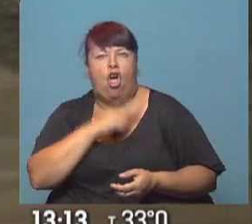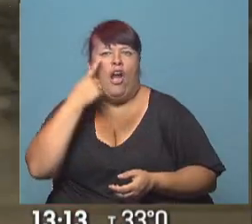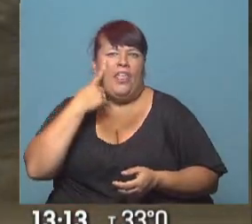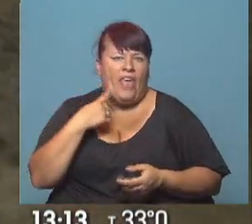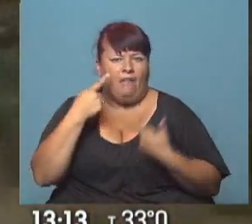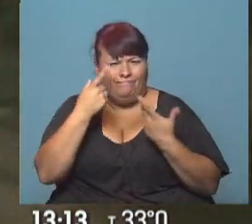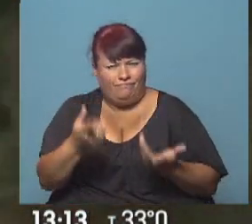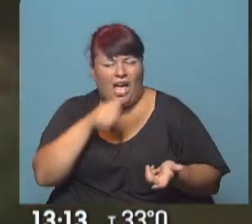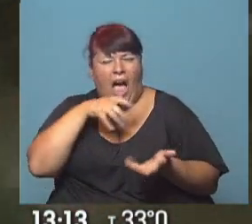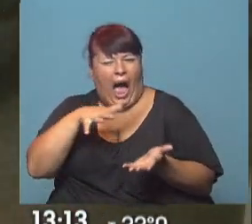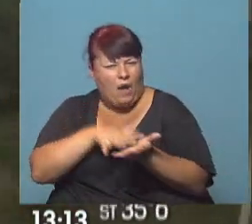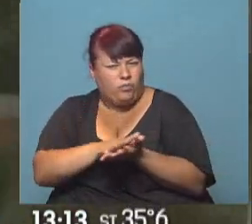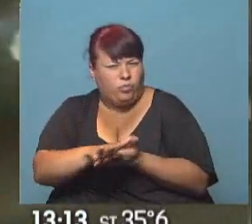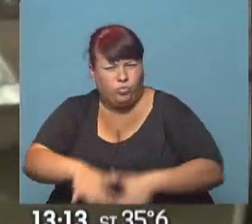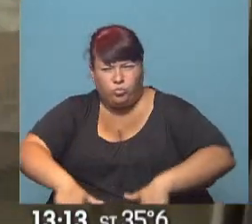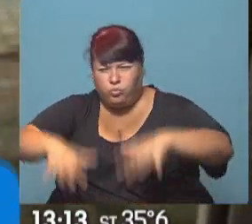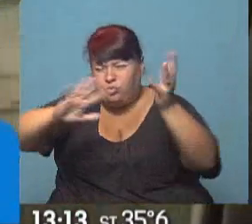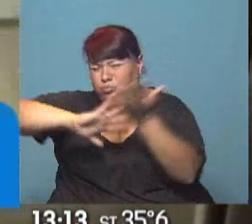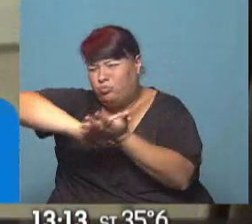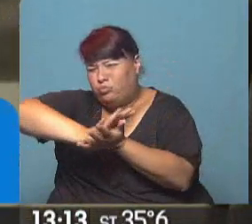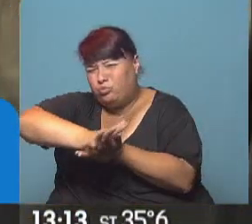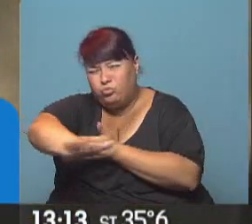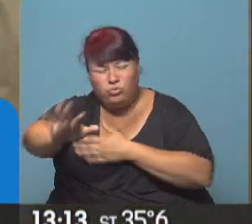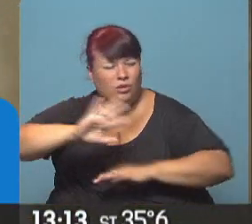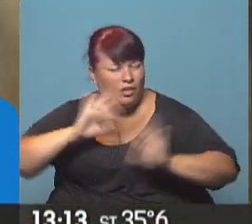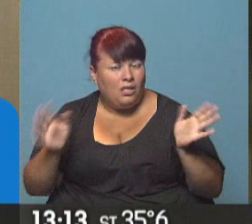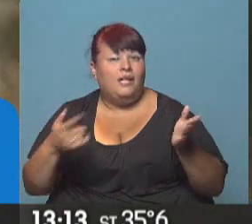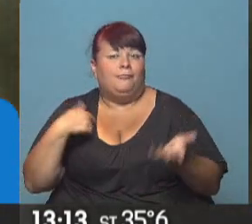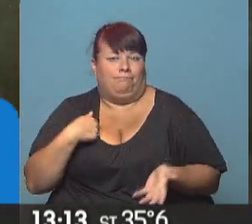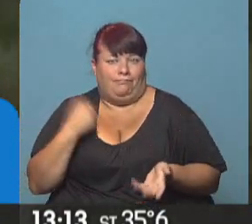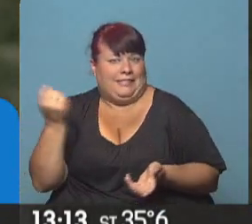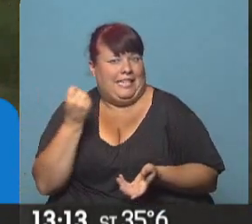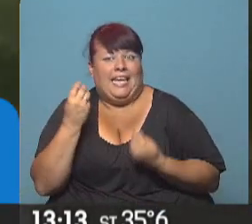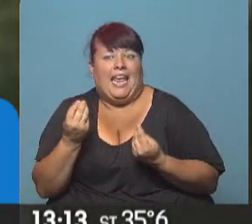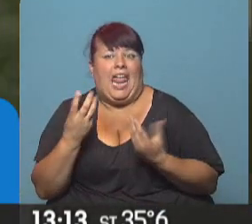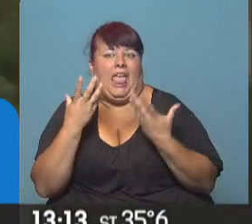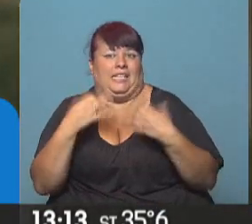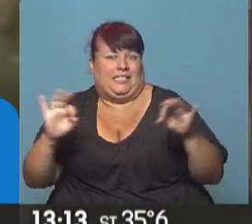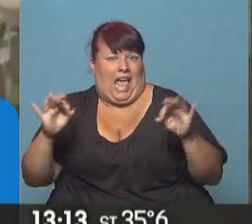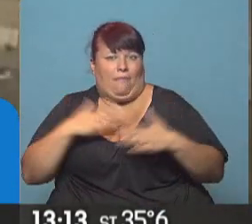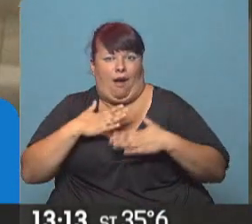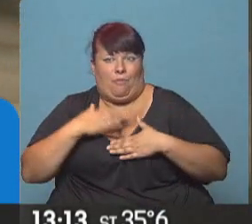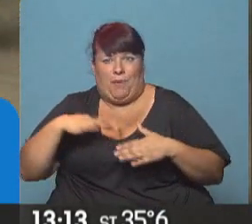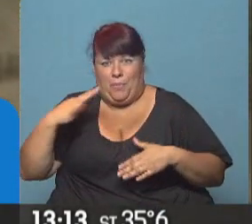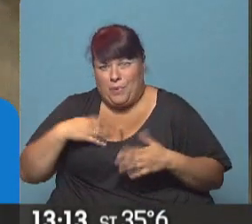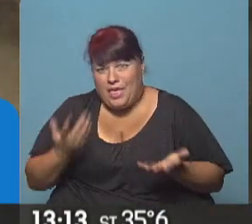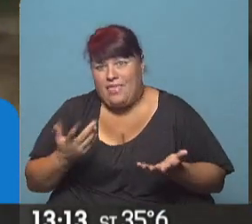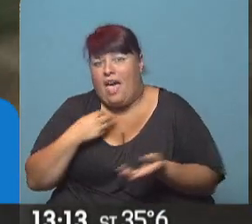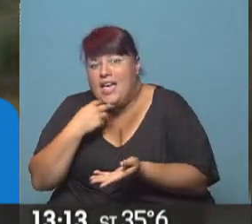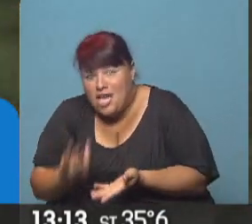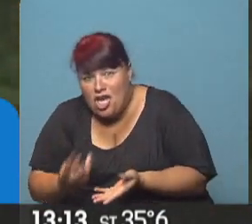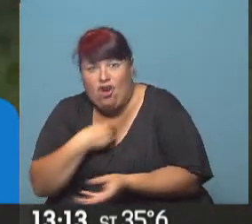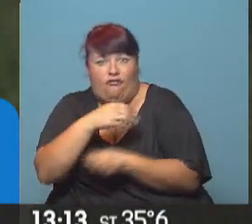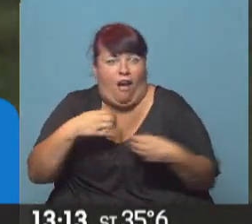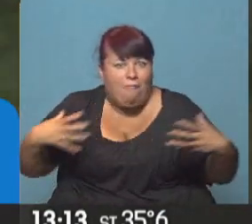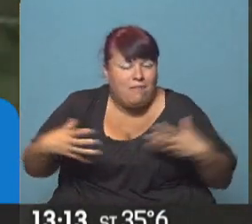de ver cómo el agua sube, se lleva absolutamente todo y lo que uno busca hacer es salvar la propia vida, la de los hijos, la